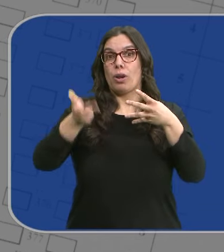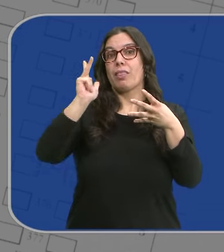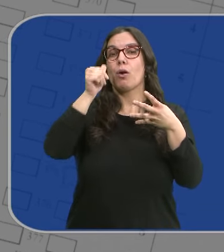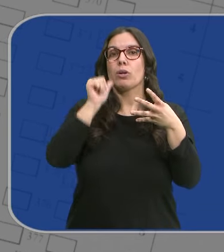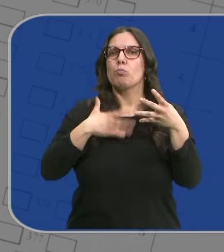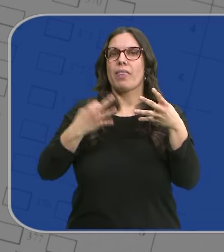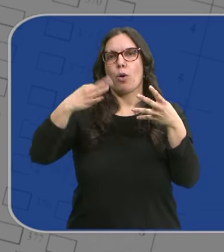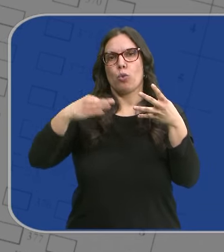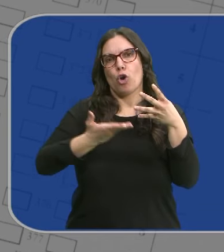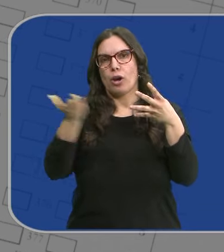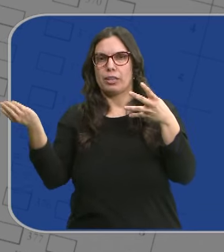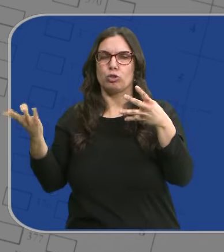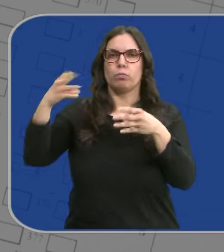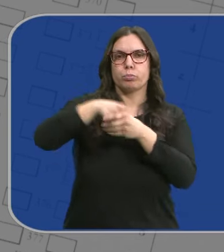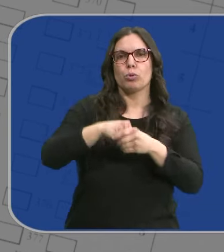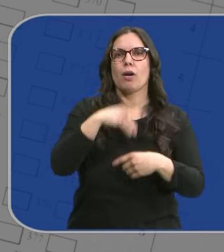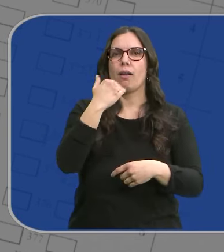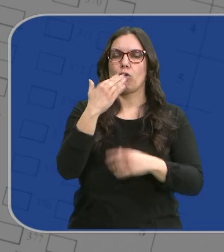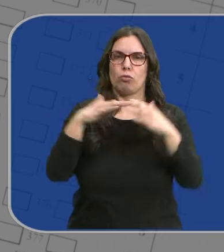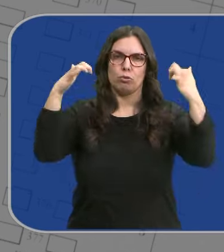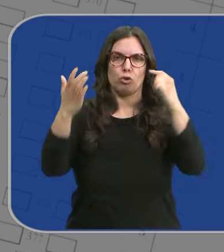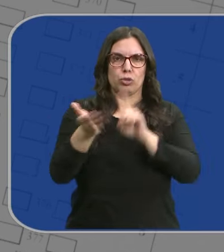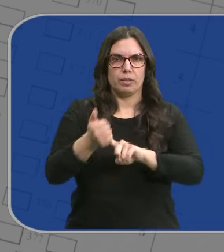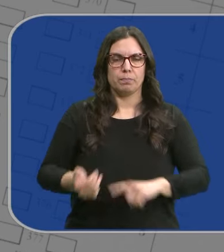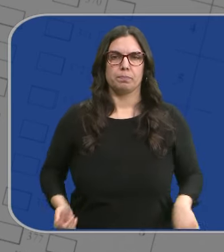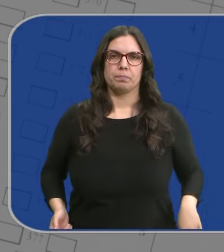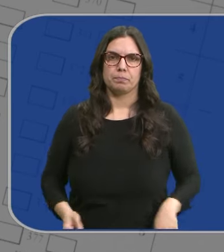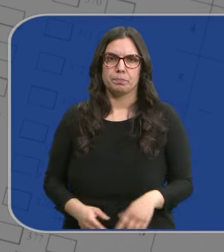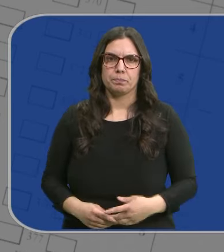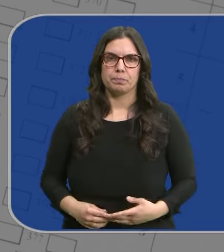ser el único partido del resto en tener al menos un representante.